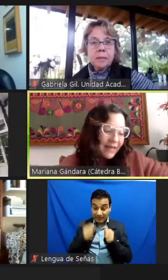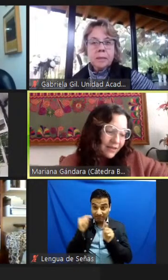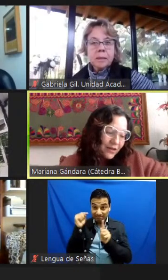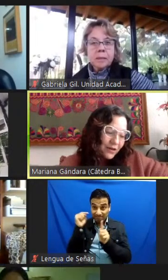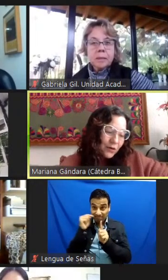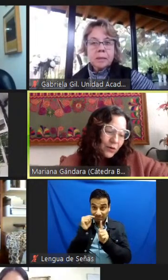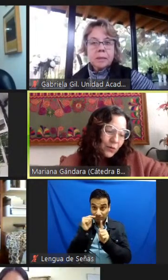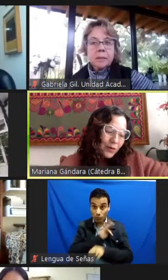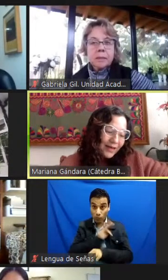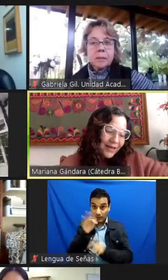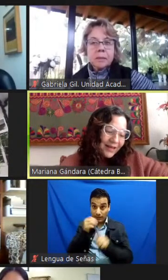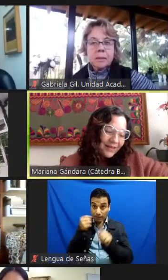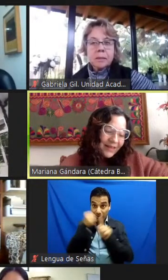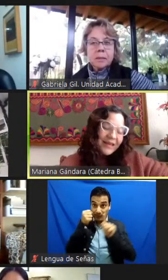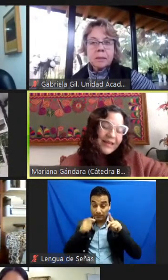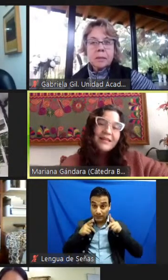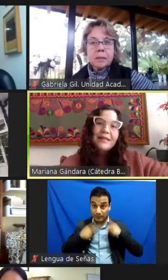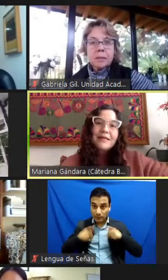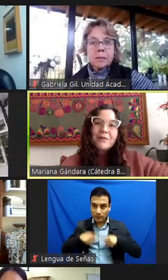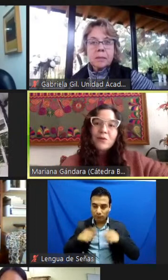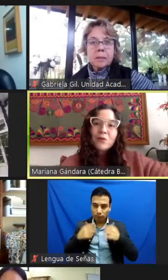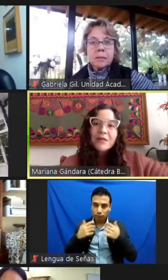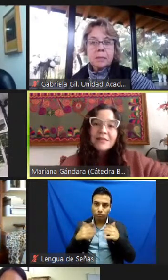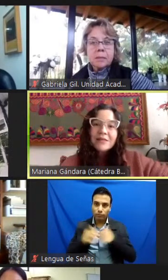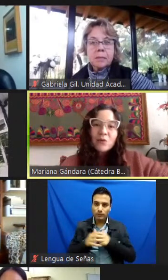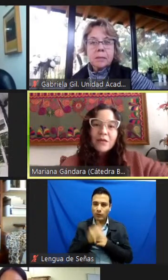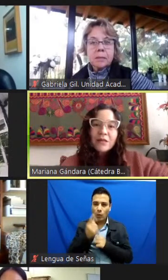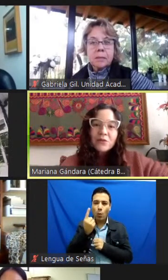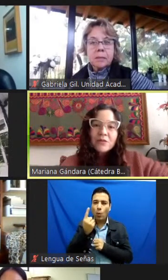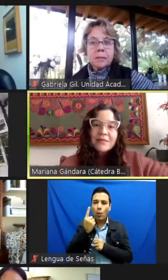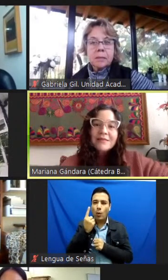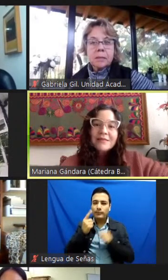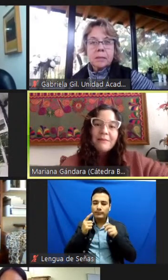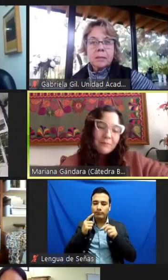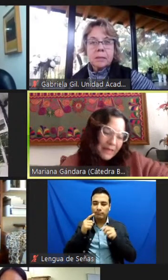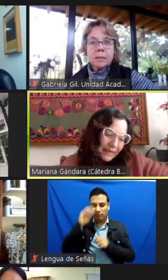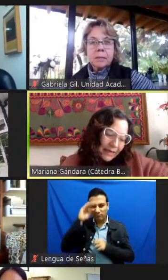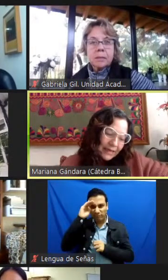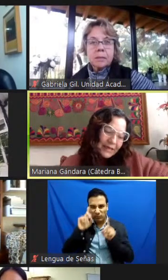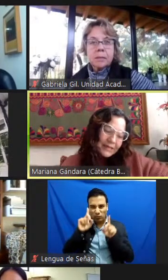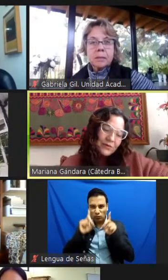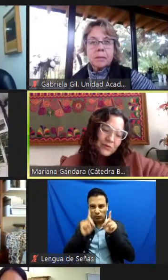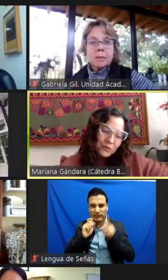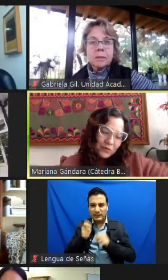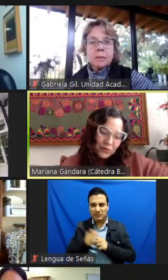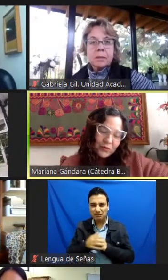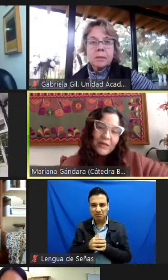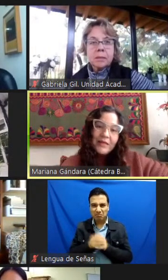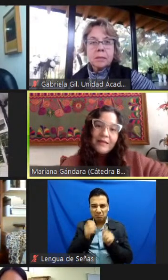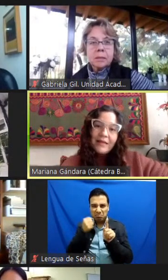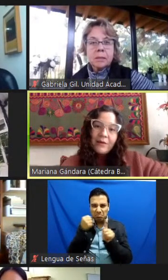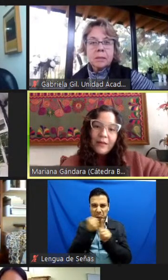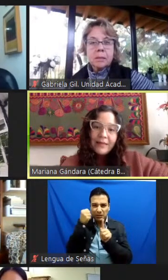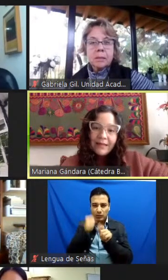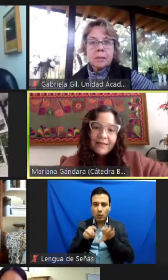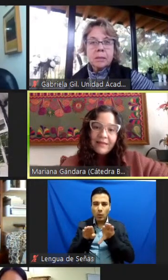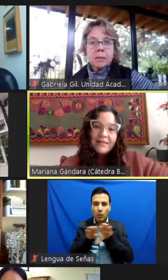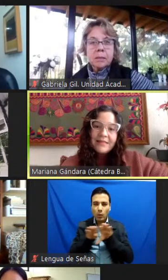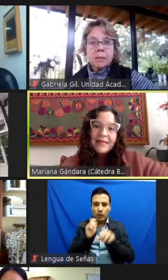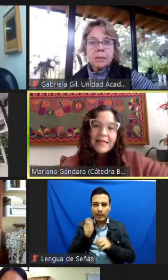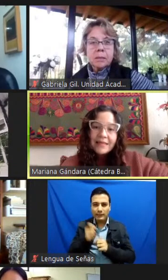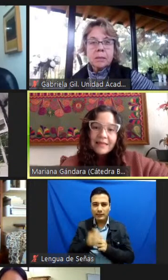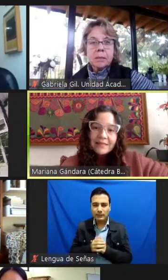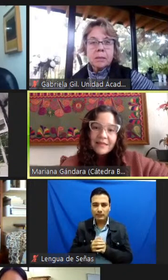realidad, una de las preguntas que surge entonces es que implica esta construcción de la igualdad